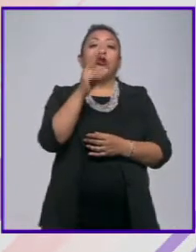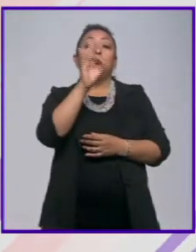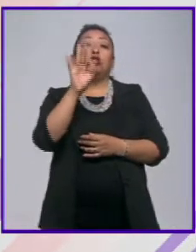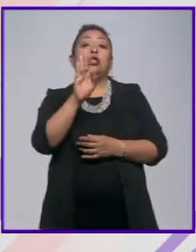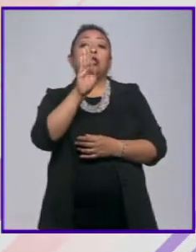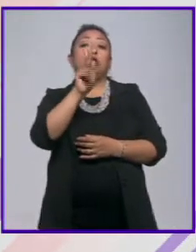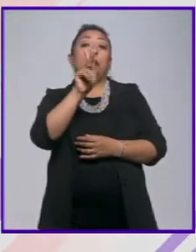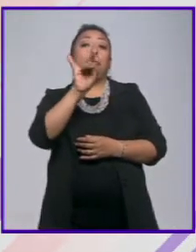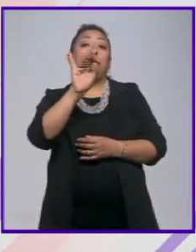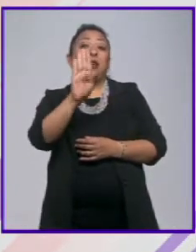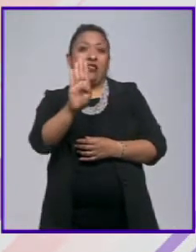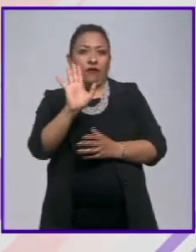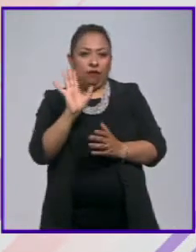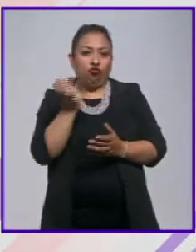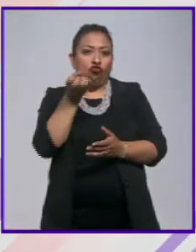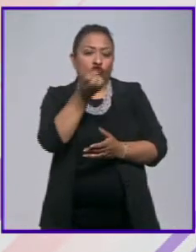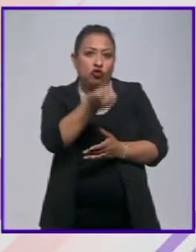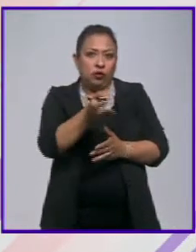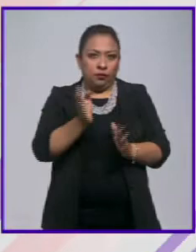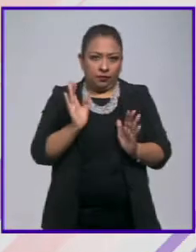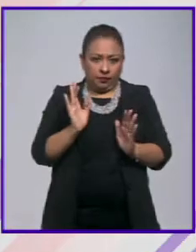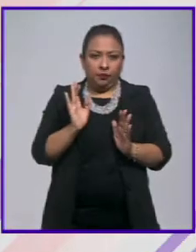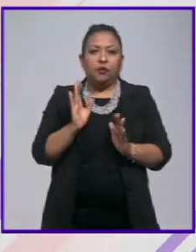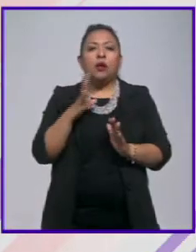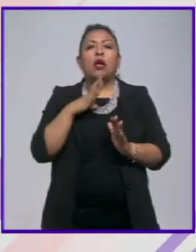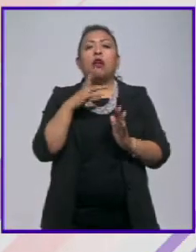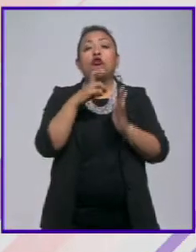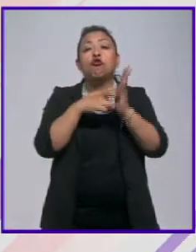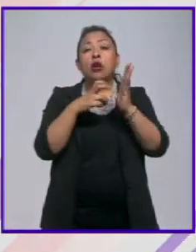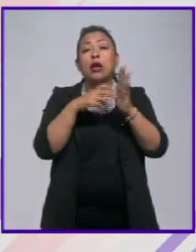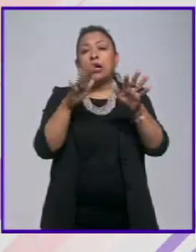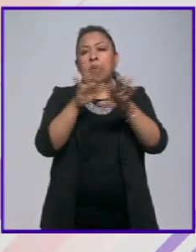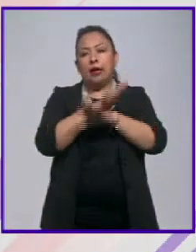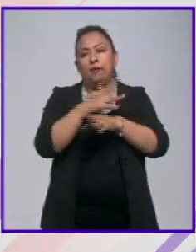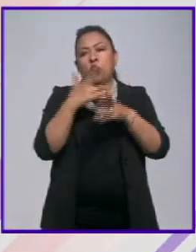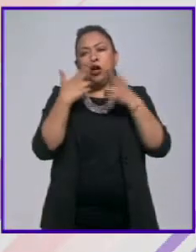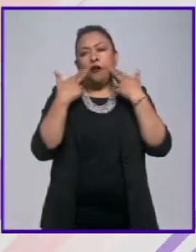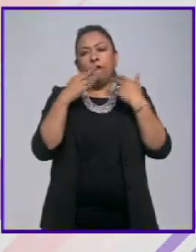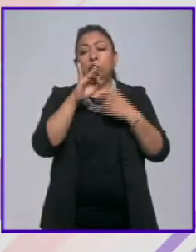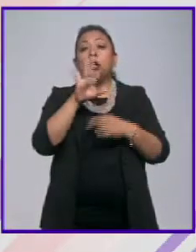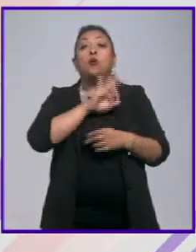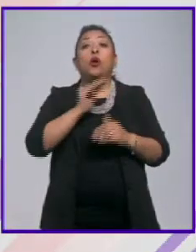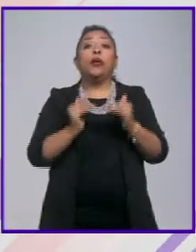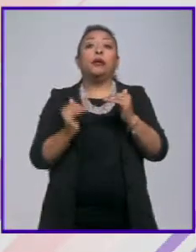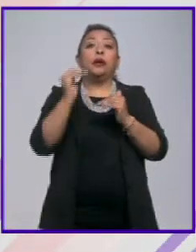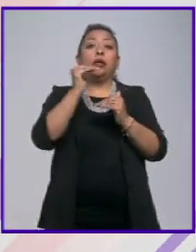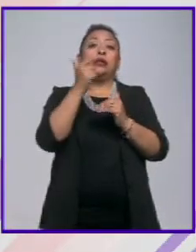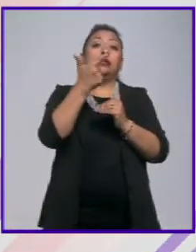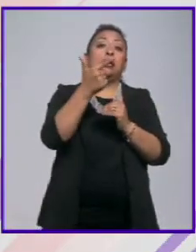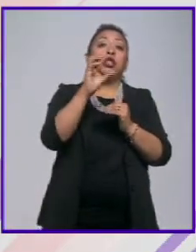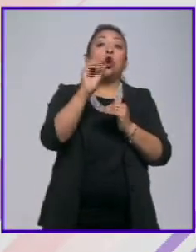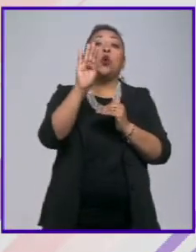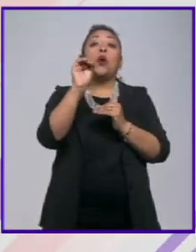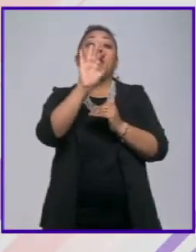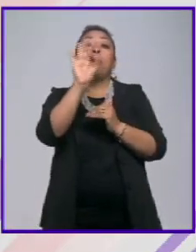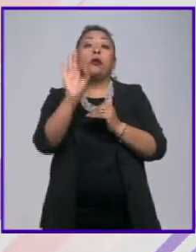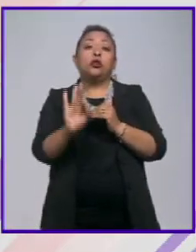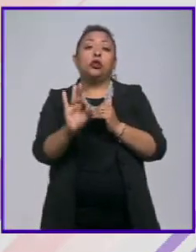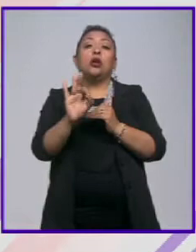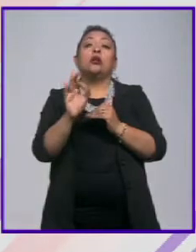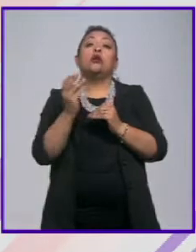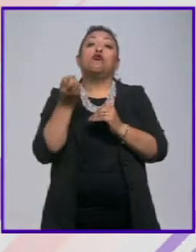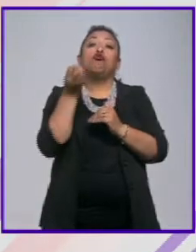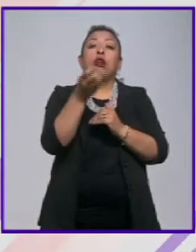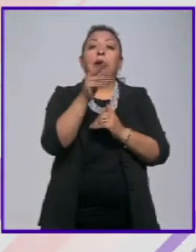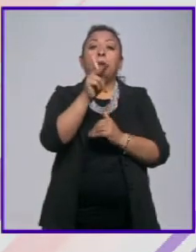con una reforma fiscal de esta naturaleza podría llegar al 7 o al 9% de aportación